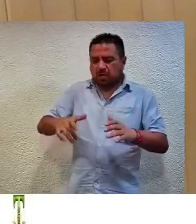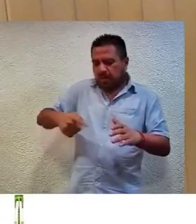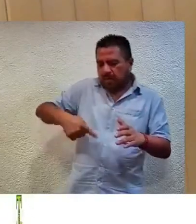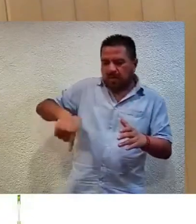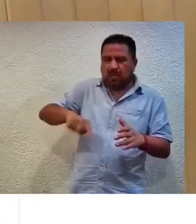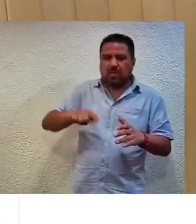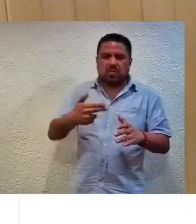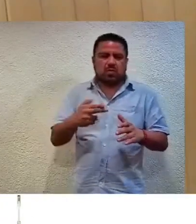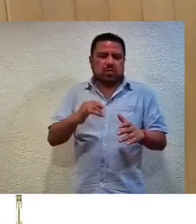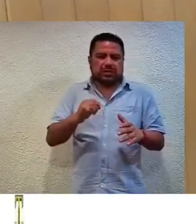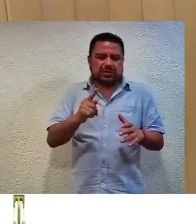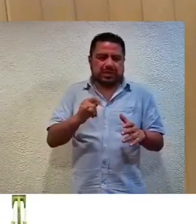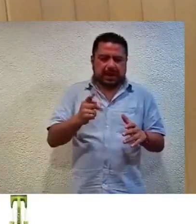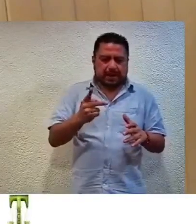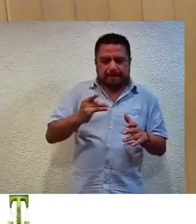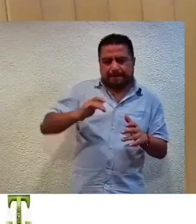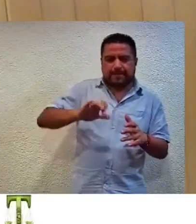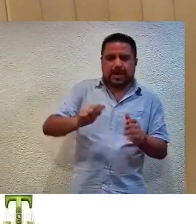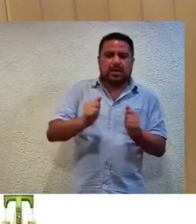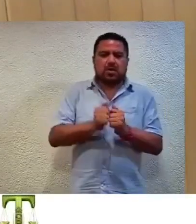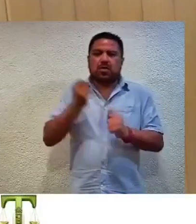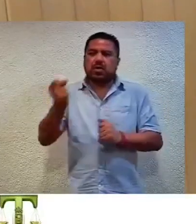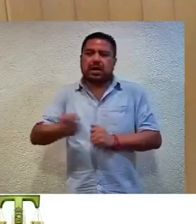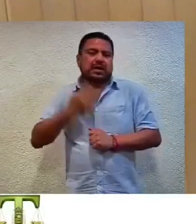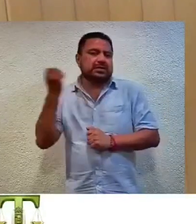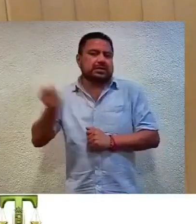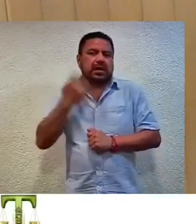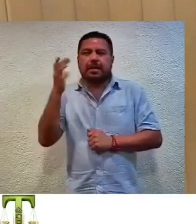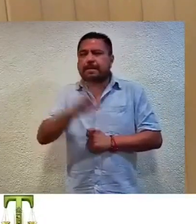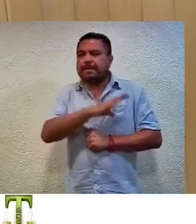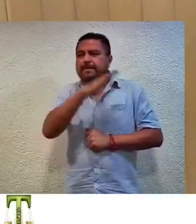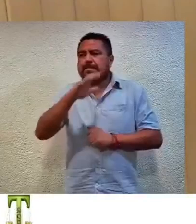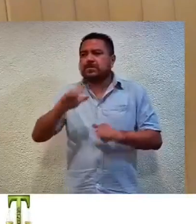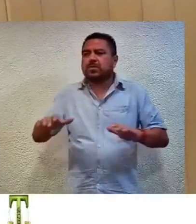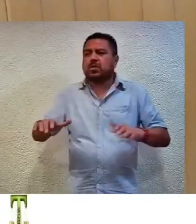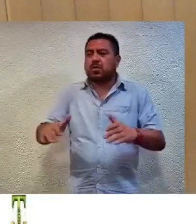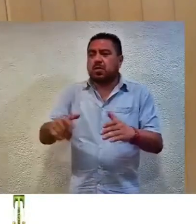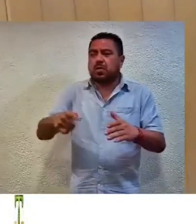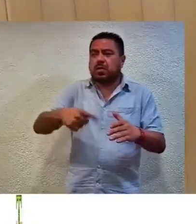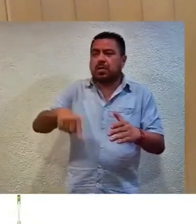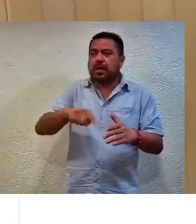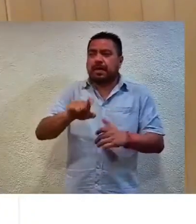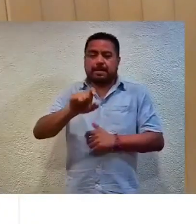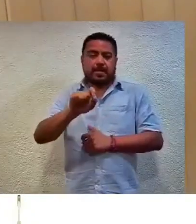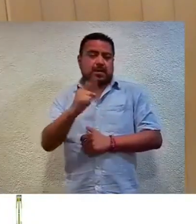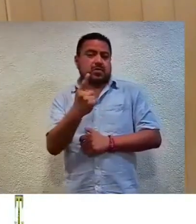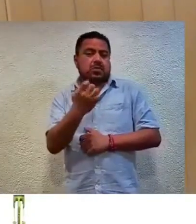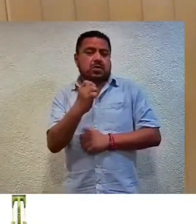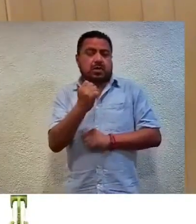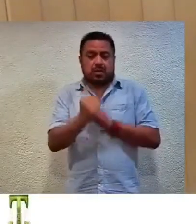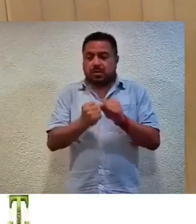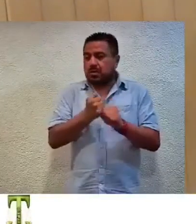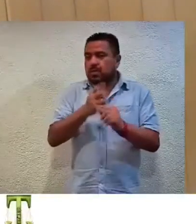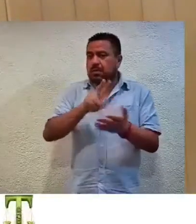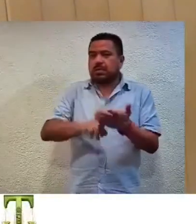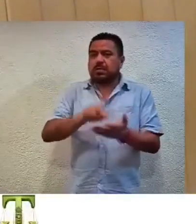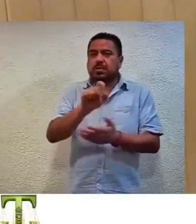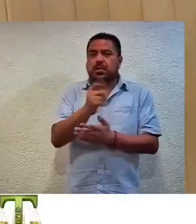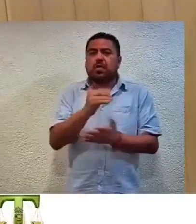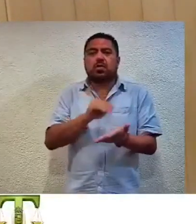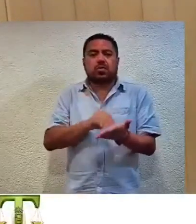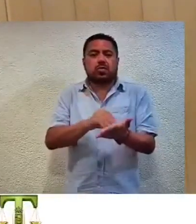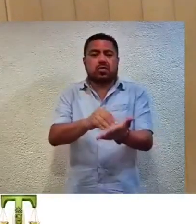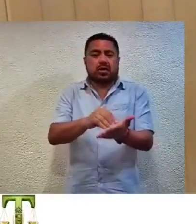Huistepec a través de la Asamblea General Comunitaria de 21 de enero del año actual aún tiene